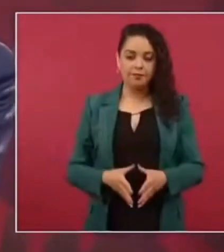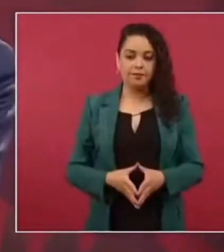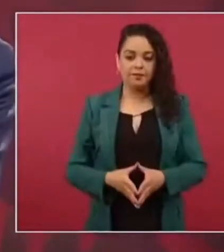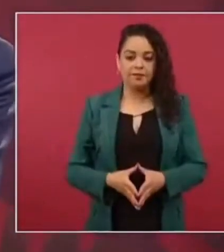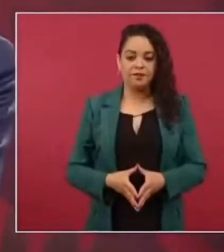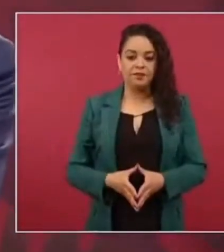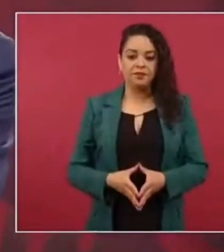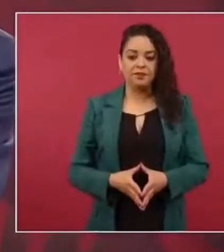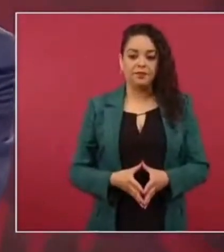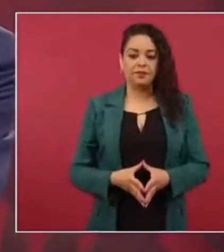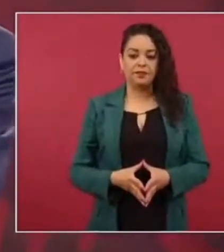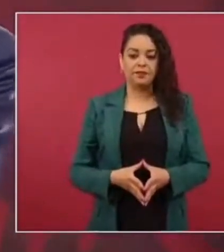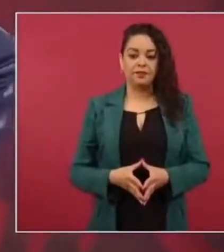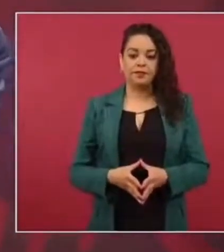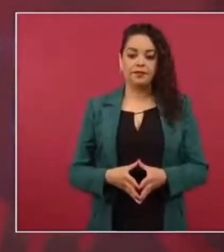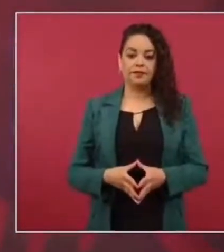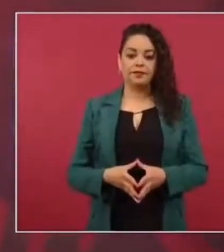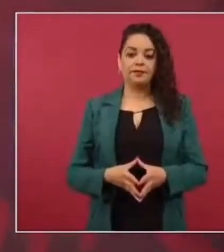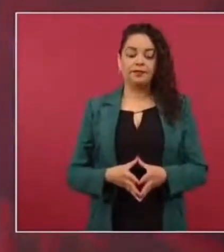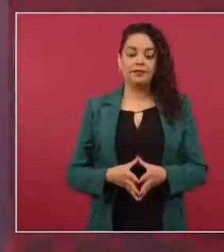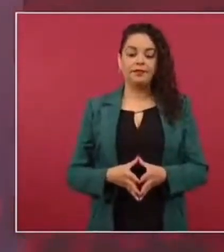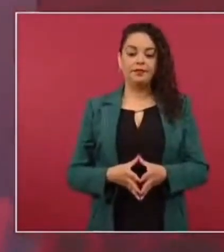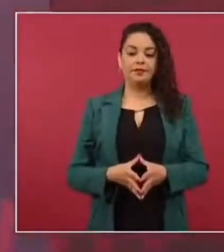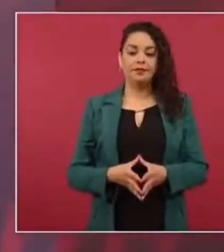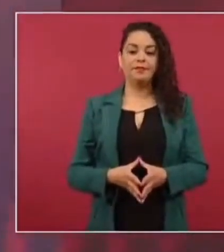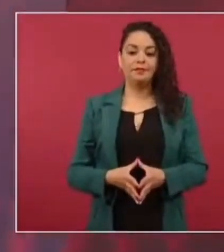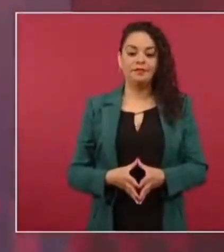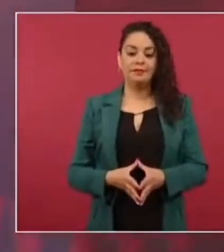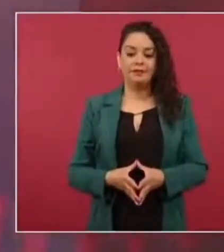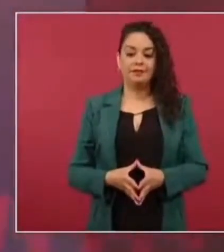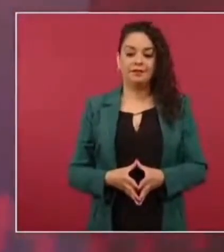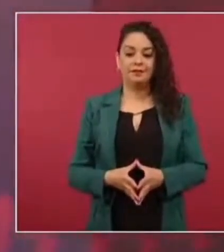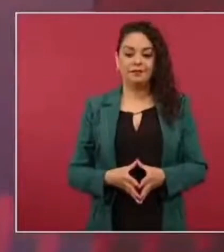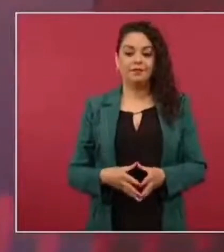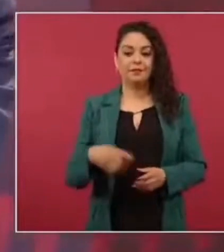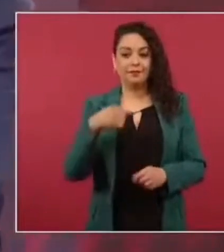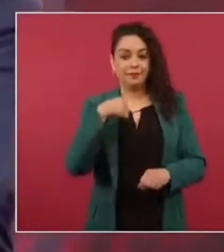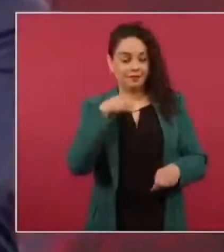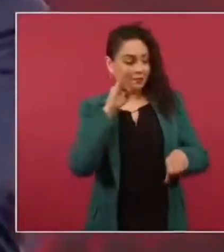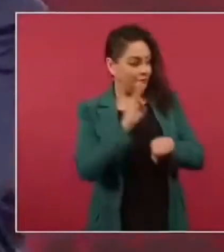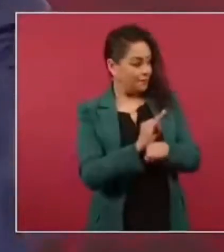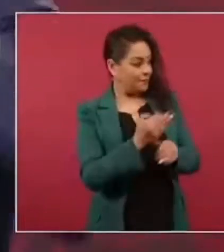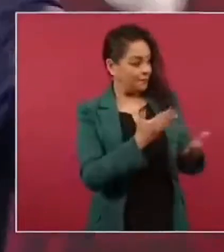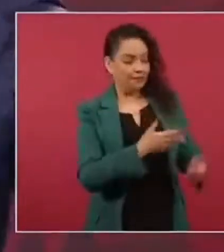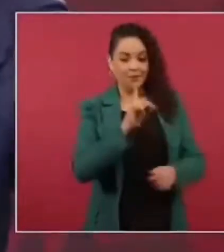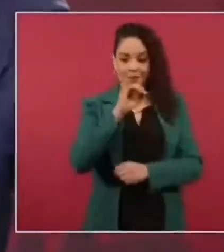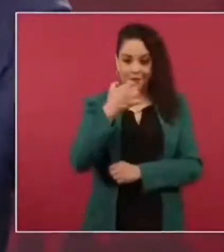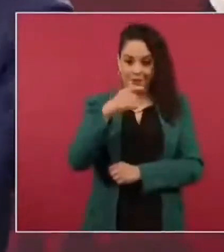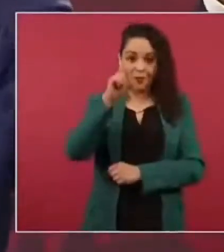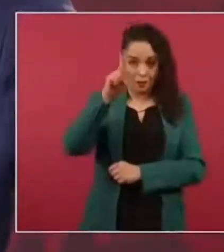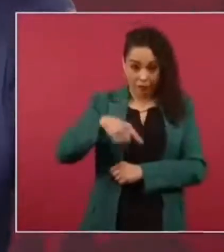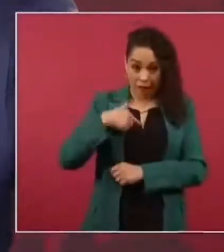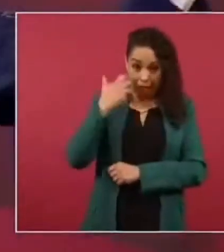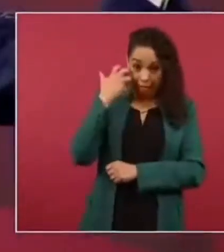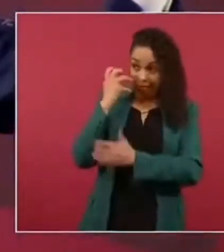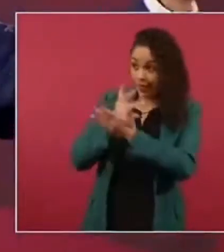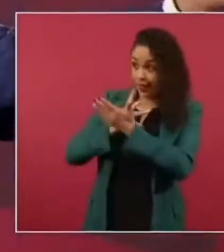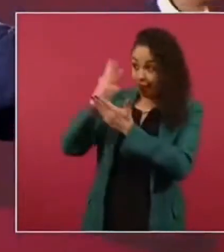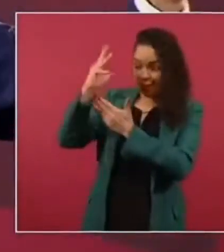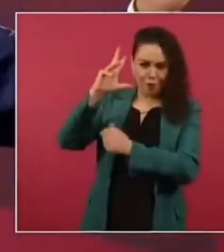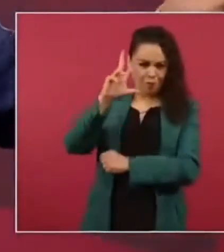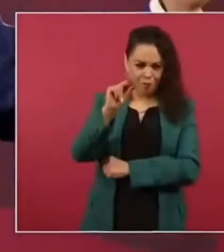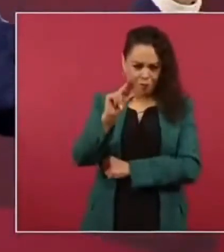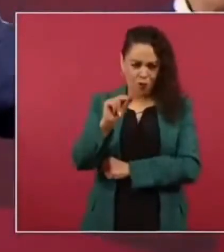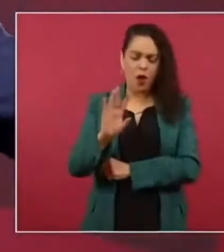no es exageración aquí Diego me tiene que respaldar le explicaba lo que